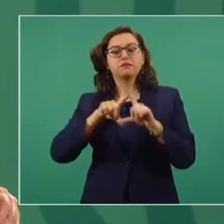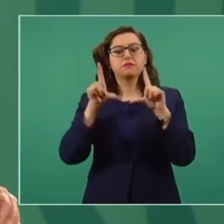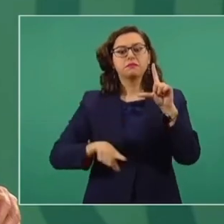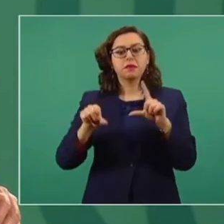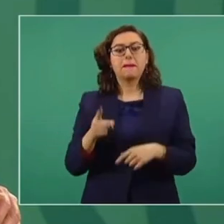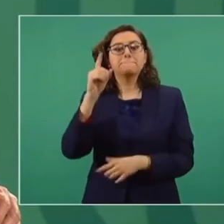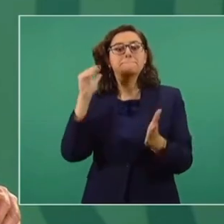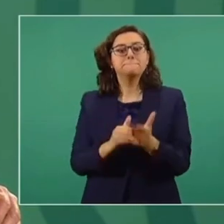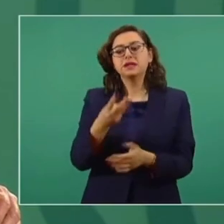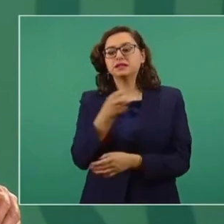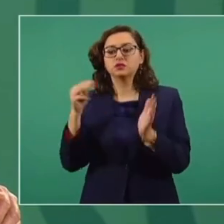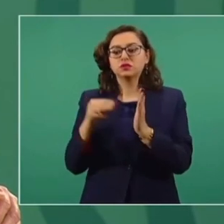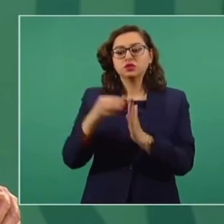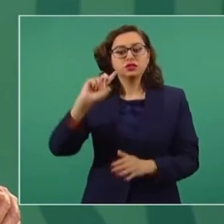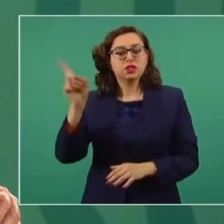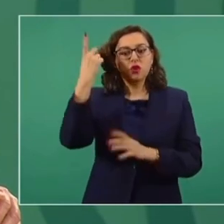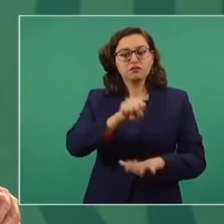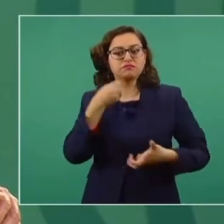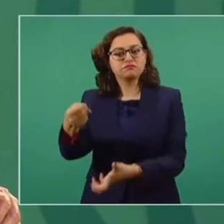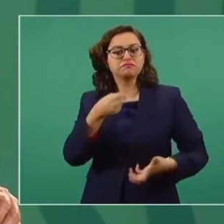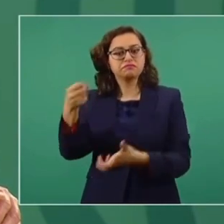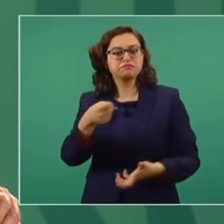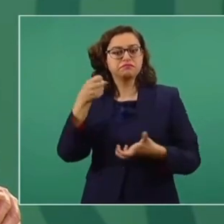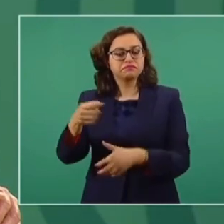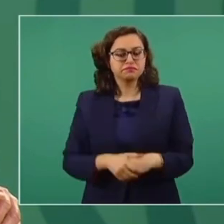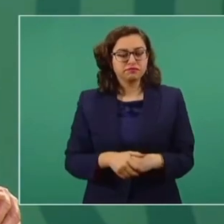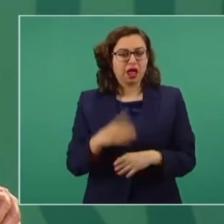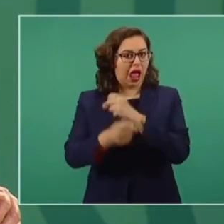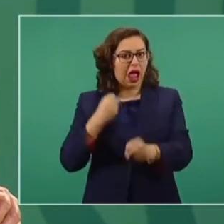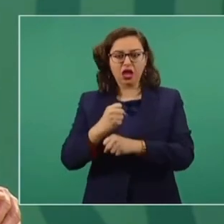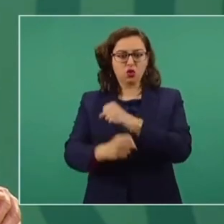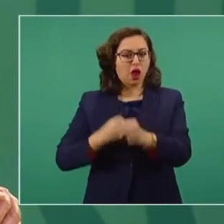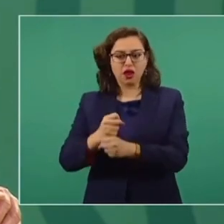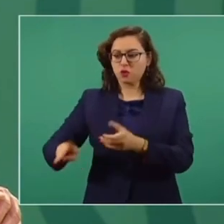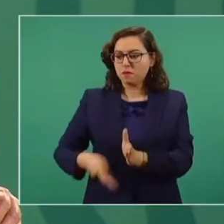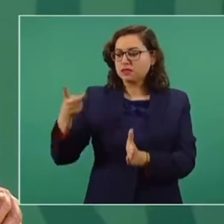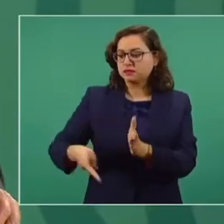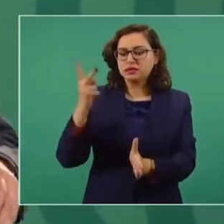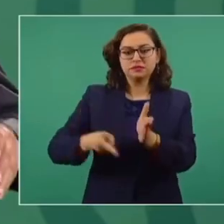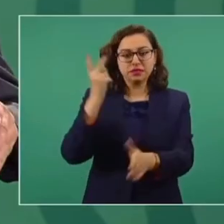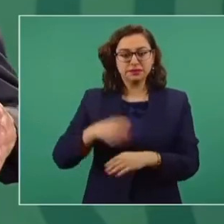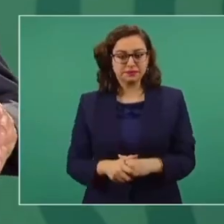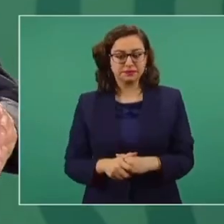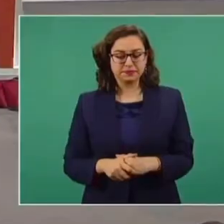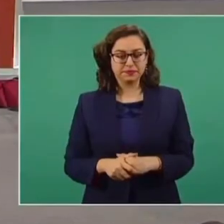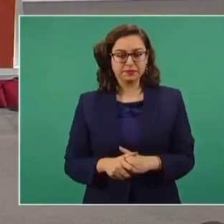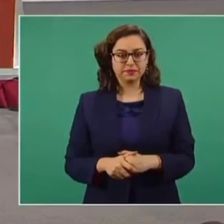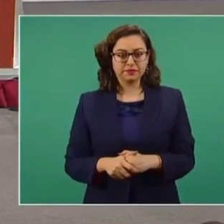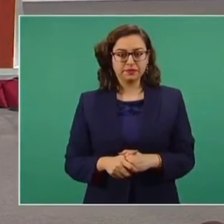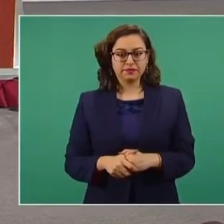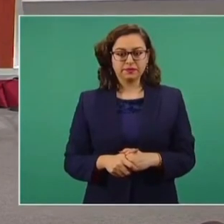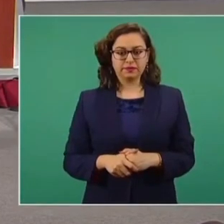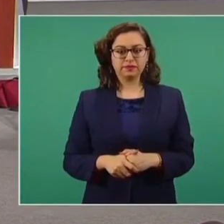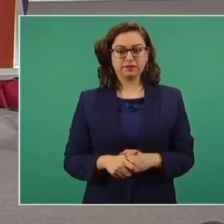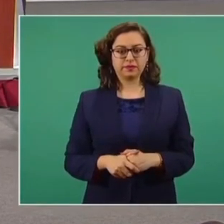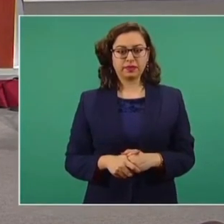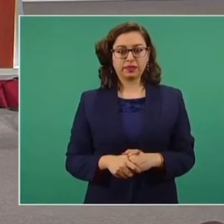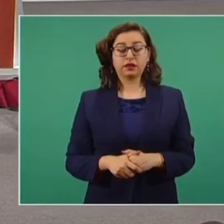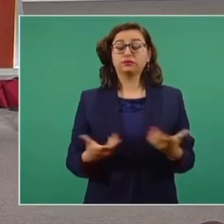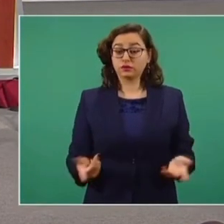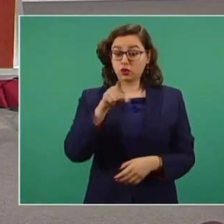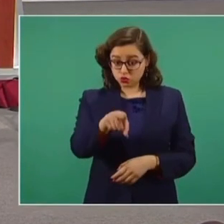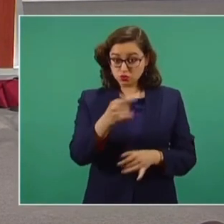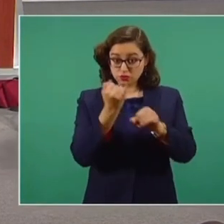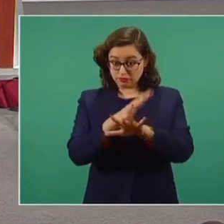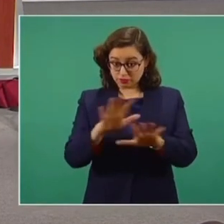Destinamos mil 300 millones de dólares al año al programa Sembrando Vida, entonces nos das todos los